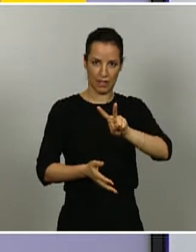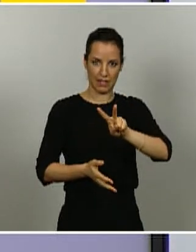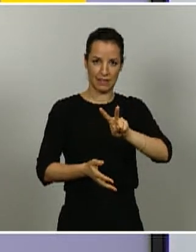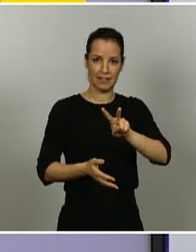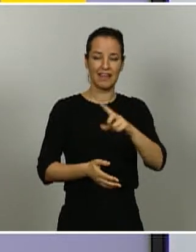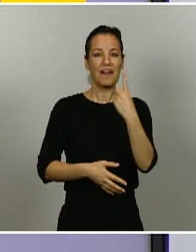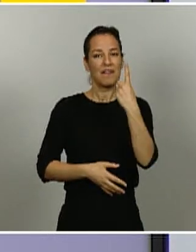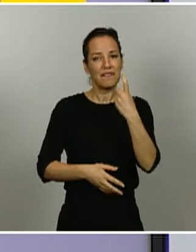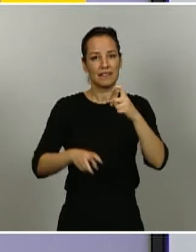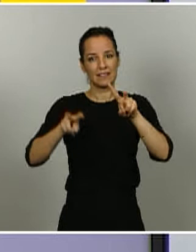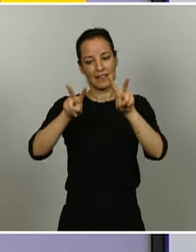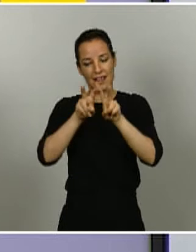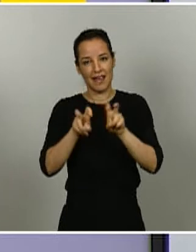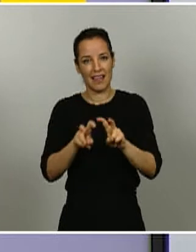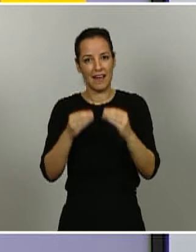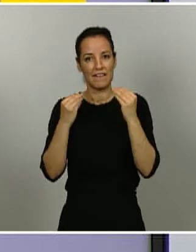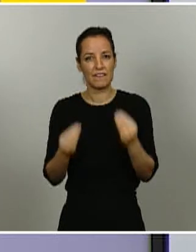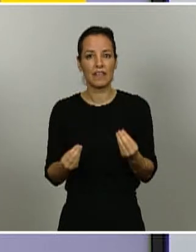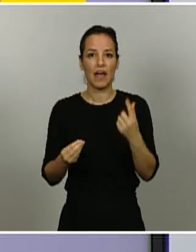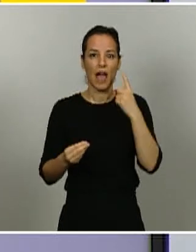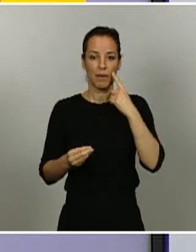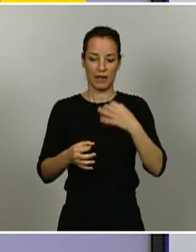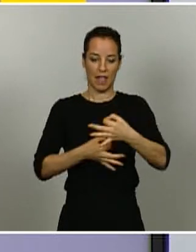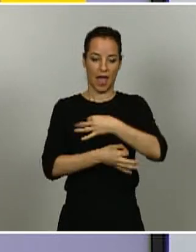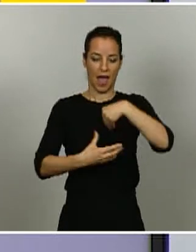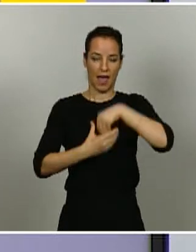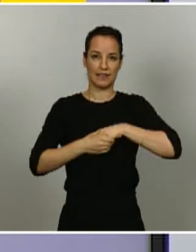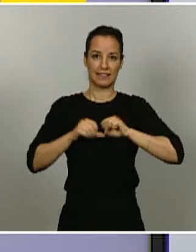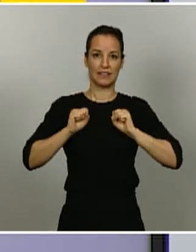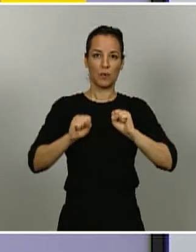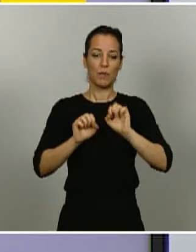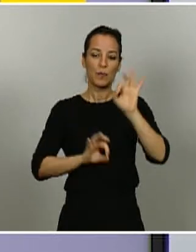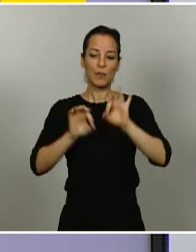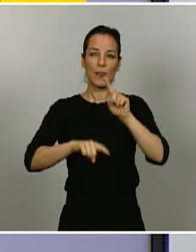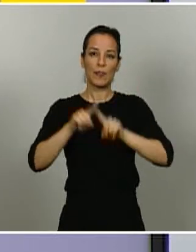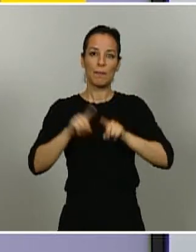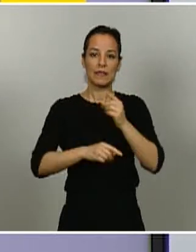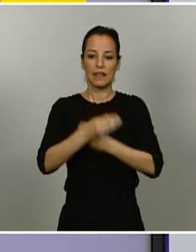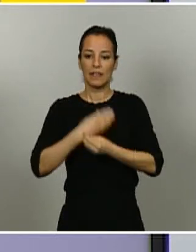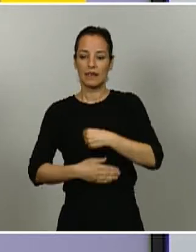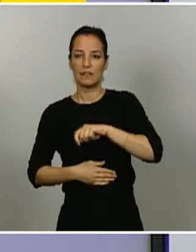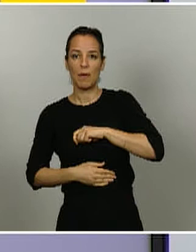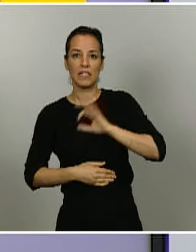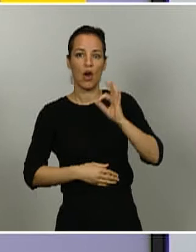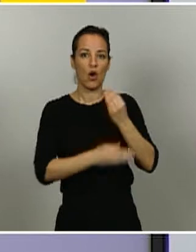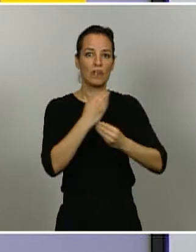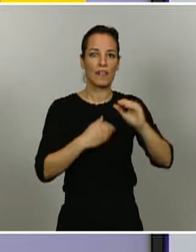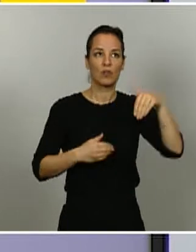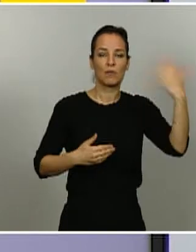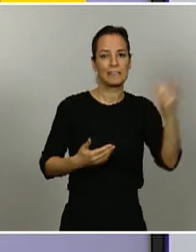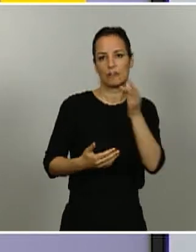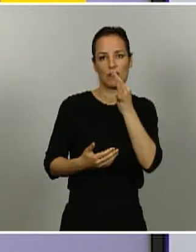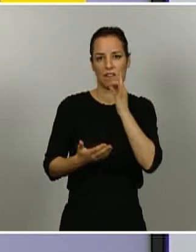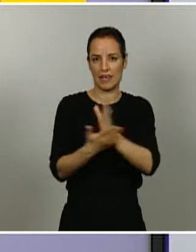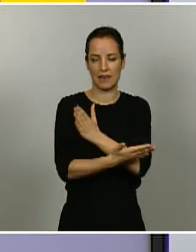la prevalencia de anticuerpos por tipo de nacionalidad. Lo que sí les puedo decir es que un 4% de nuestra